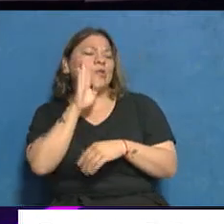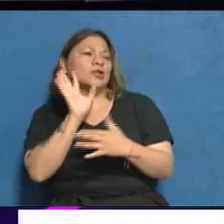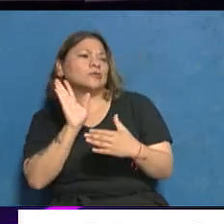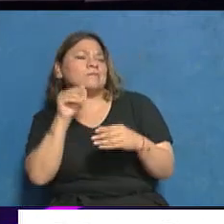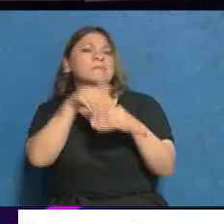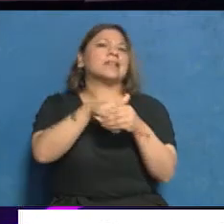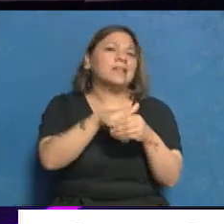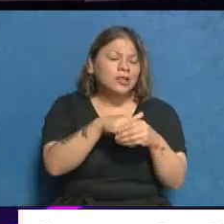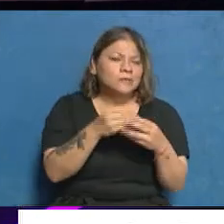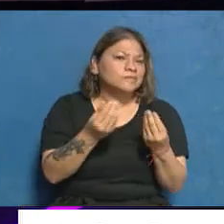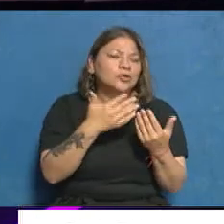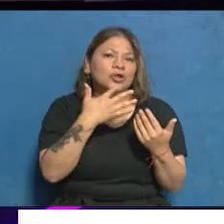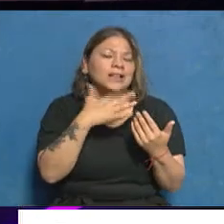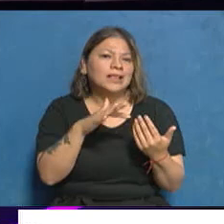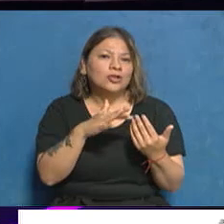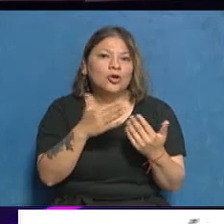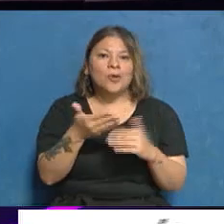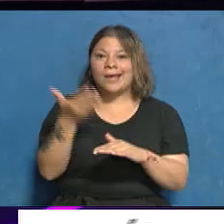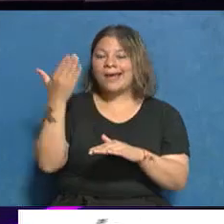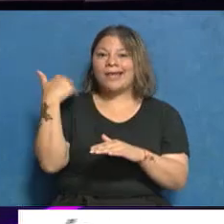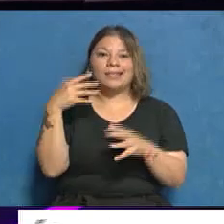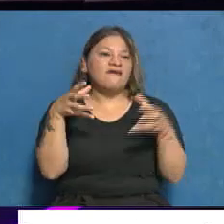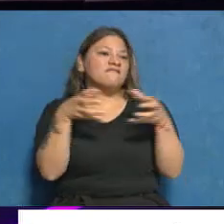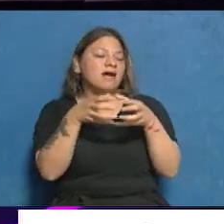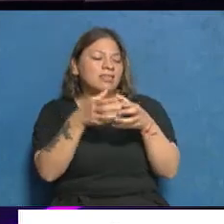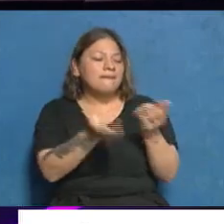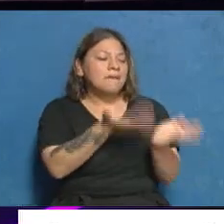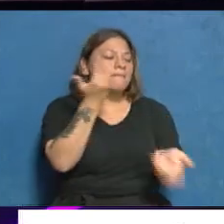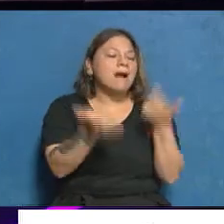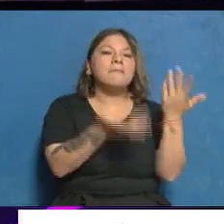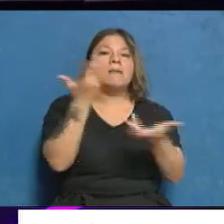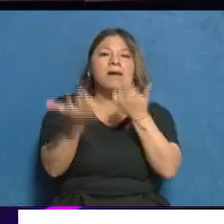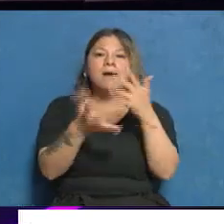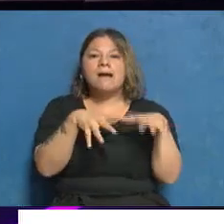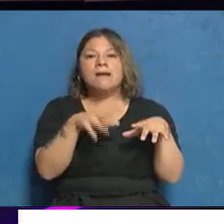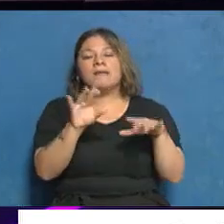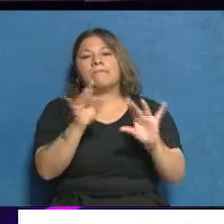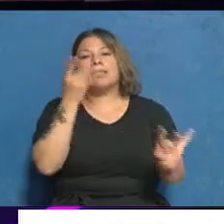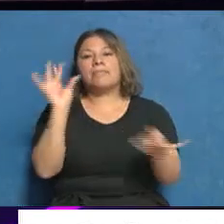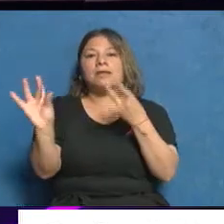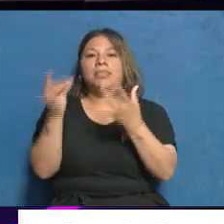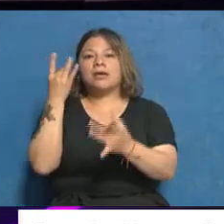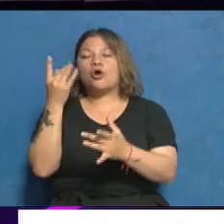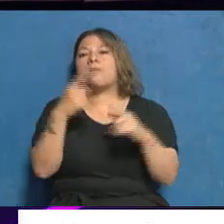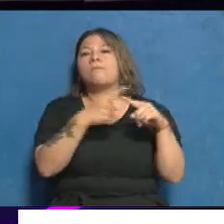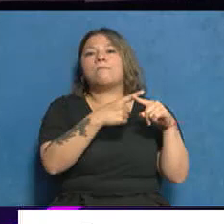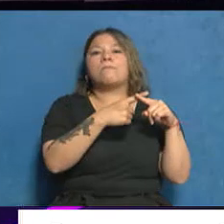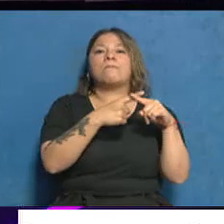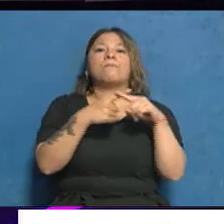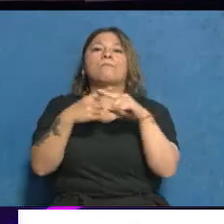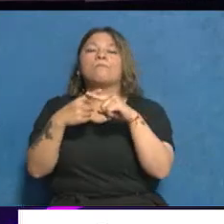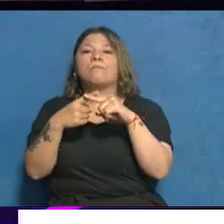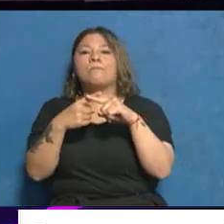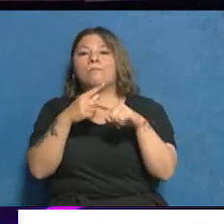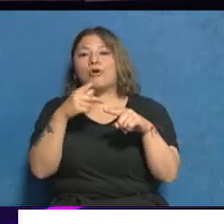en otras oportunidades también cuando se ha desbaratado bandas o se ha dado con pornografía infantil y aquellos que se encargan de producir